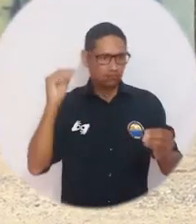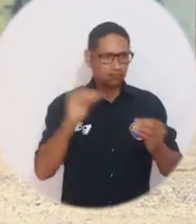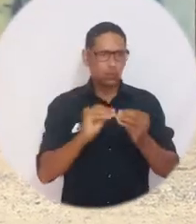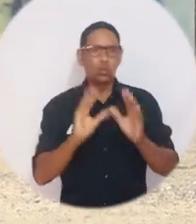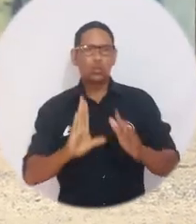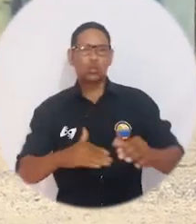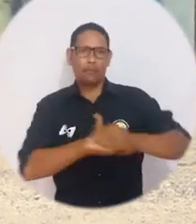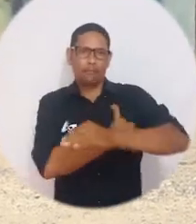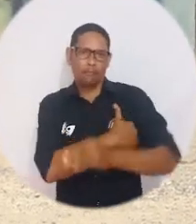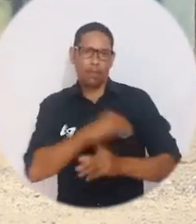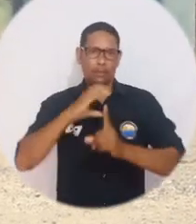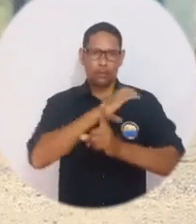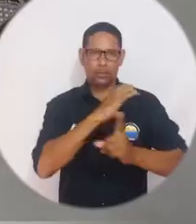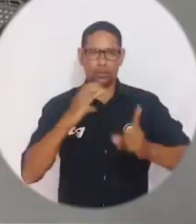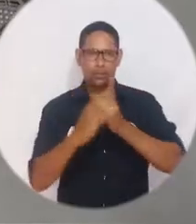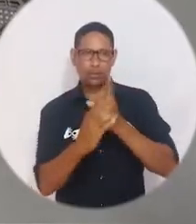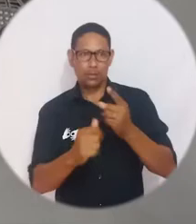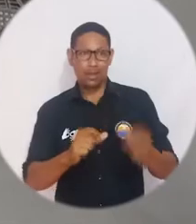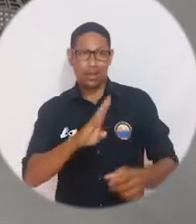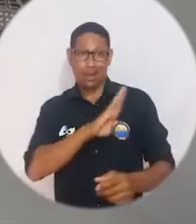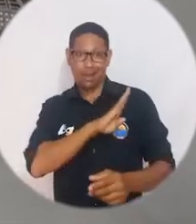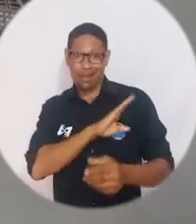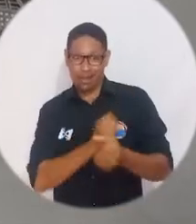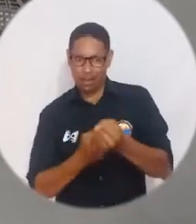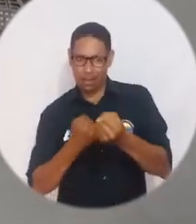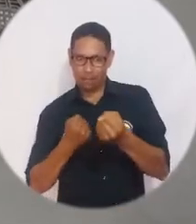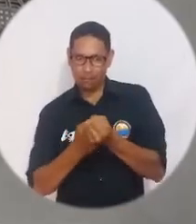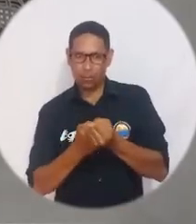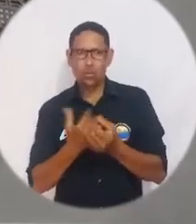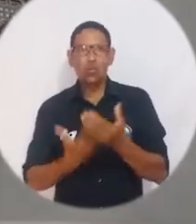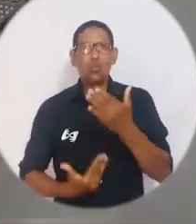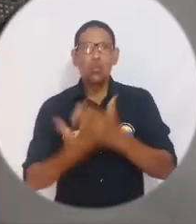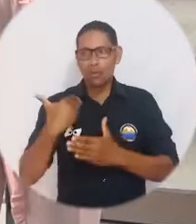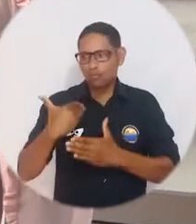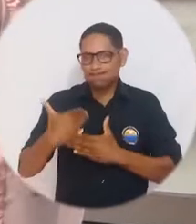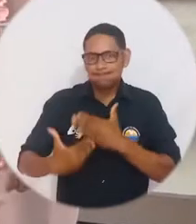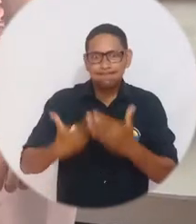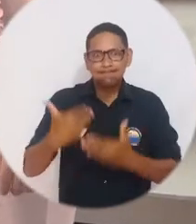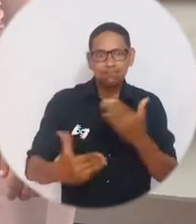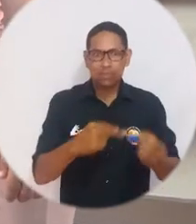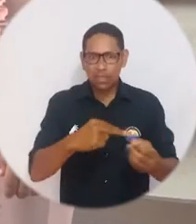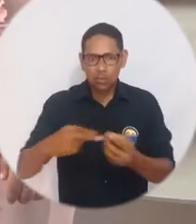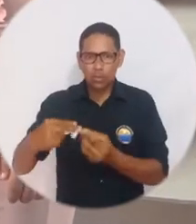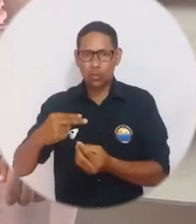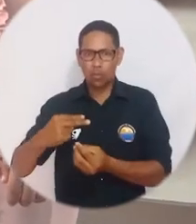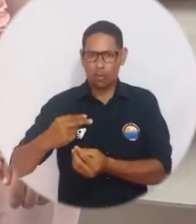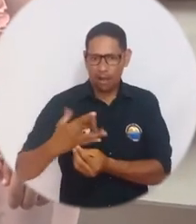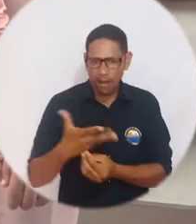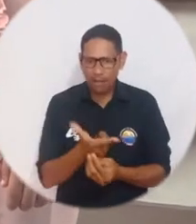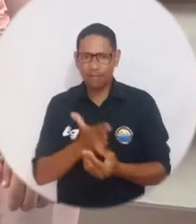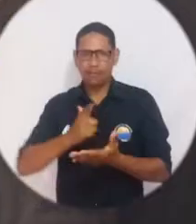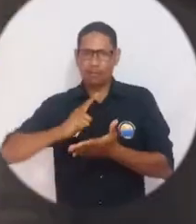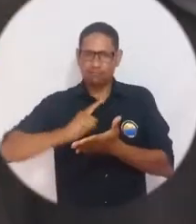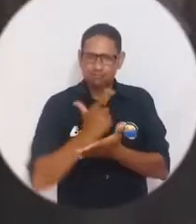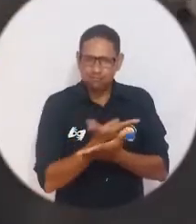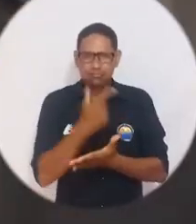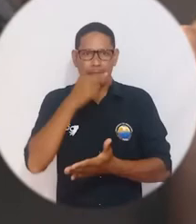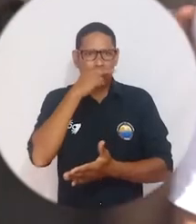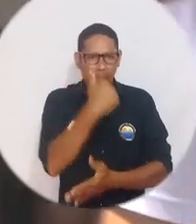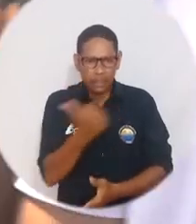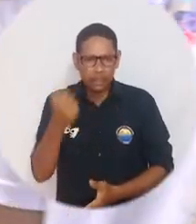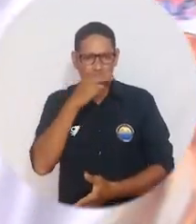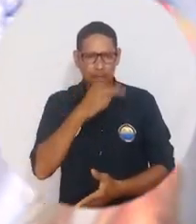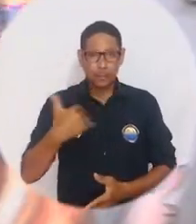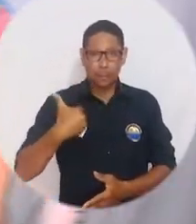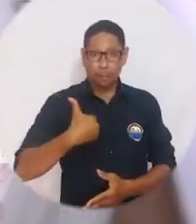con el Ministerio de Cultura y con el apoyo de la Alcaldía Municipal para impulsar el desarrollo educativo, artístico y literario en niños,